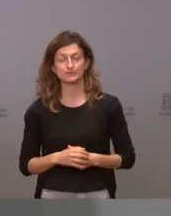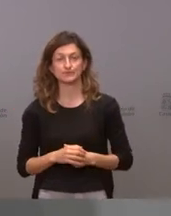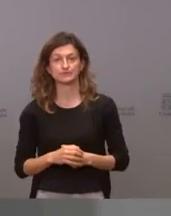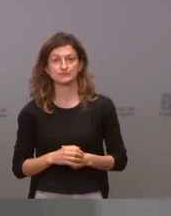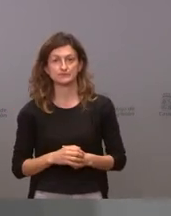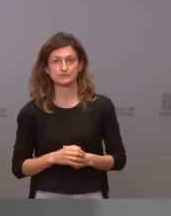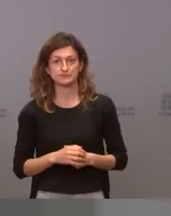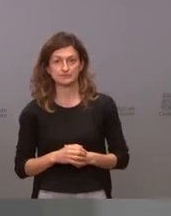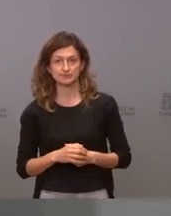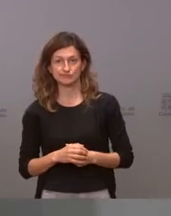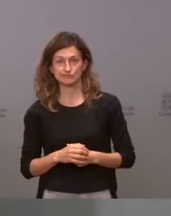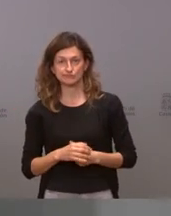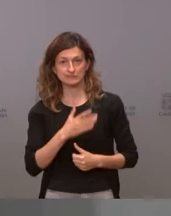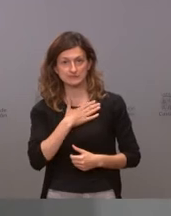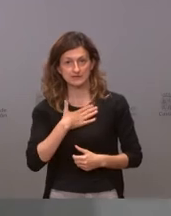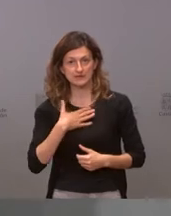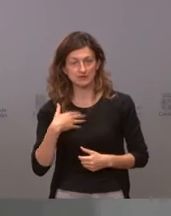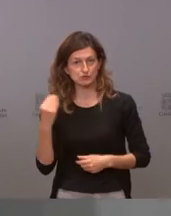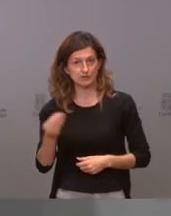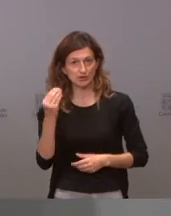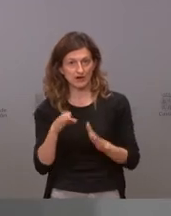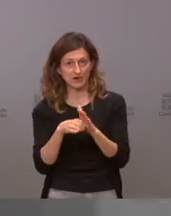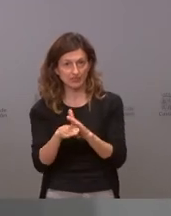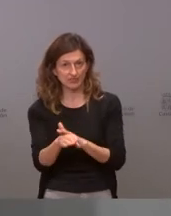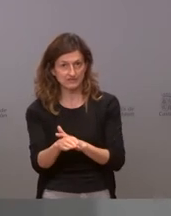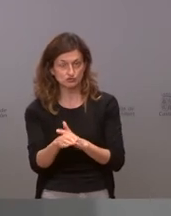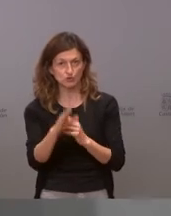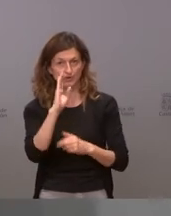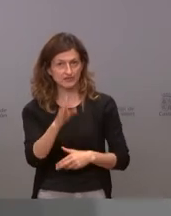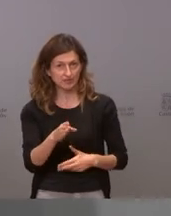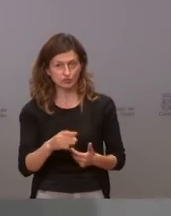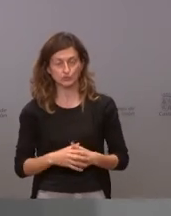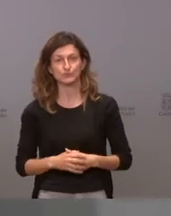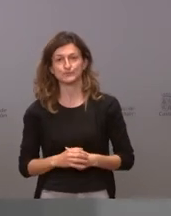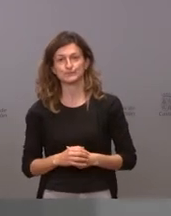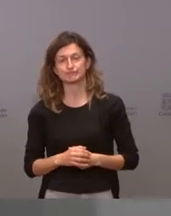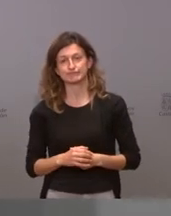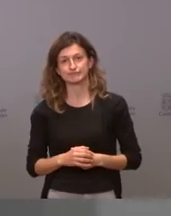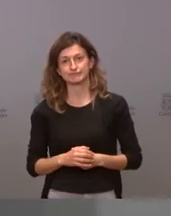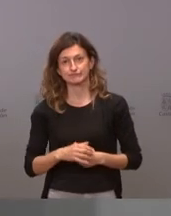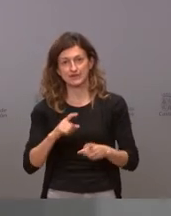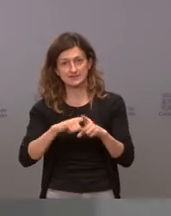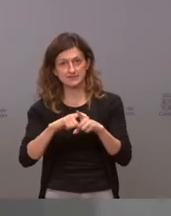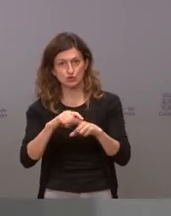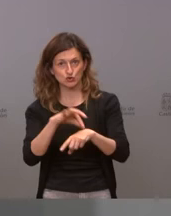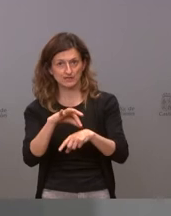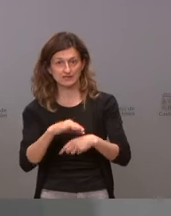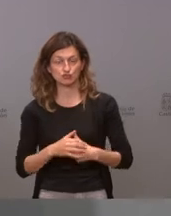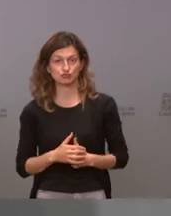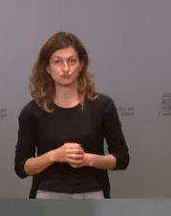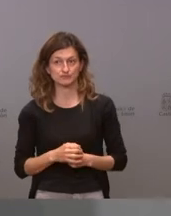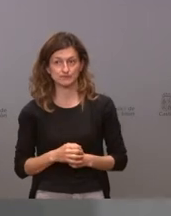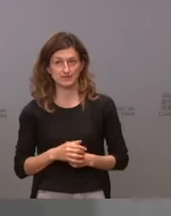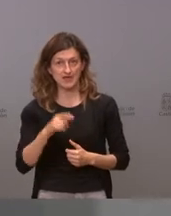tenemos intención de mejorar el acceso directo a los psicólogos clínicos eso está